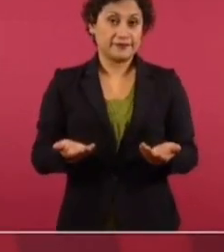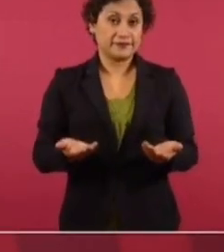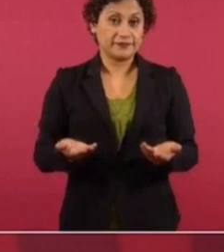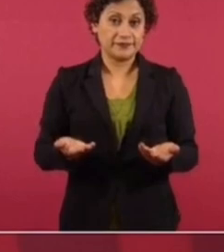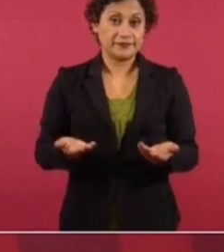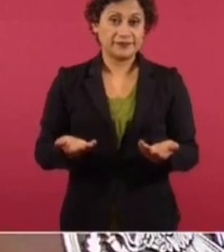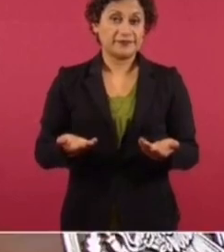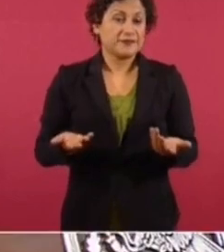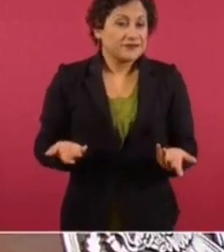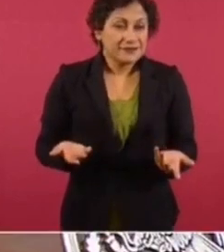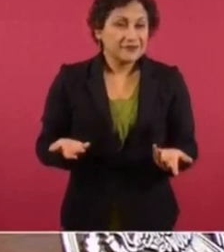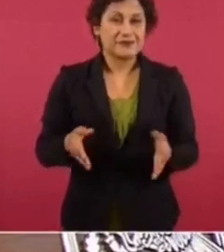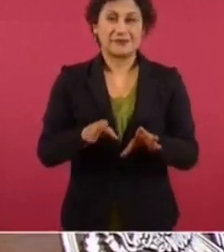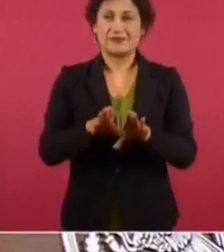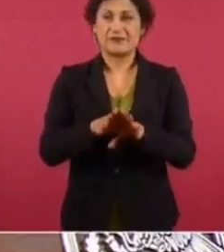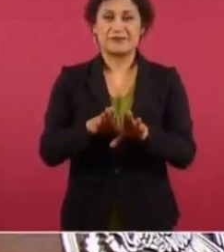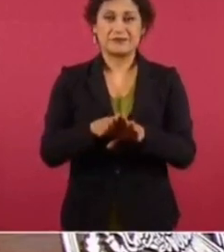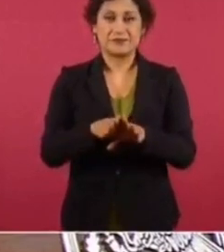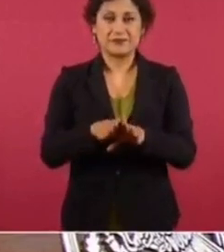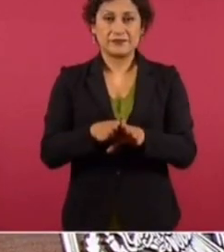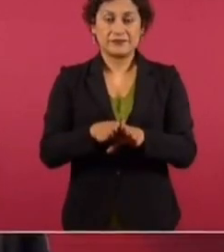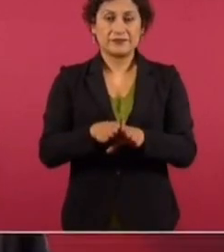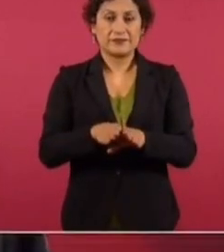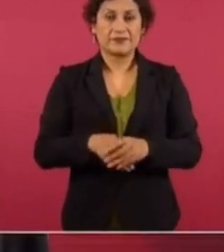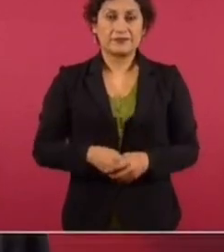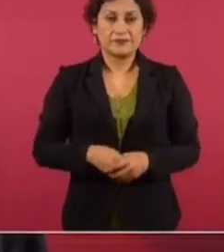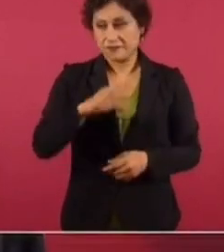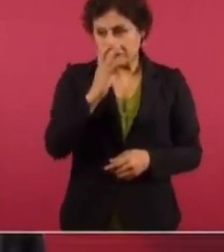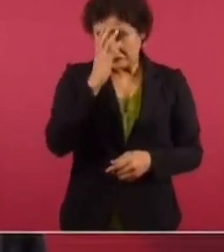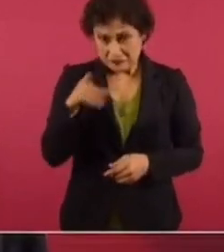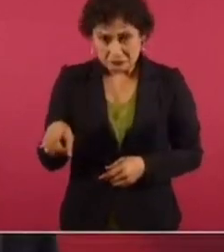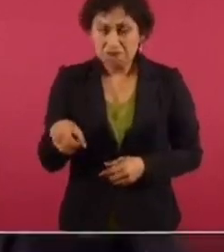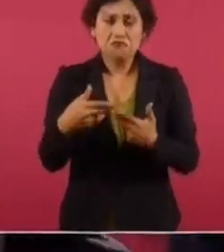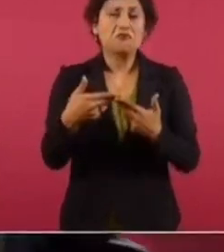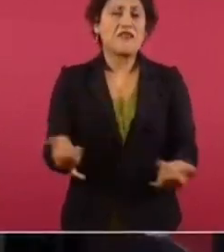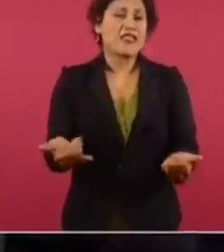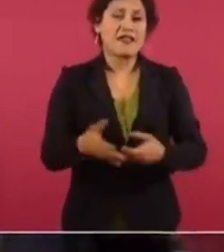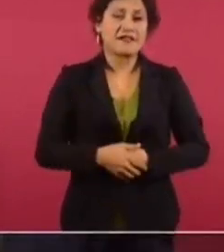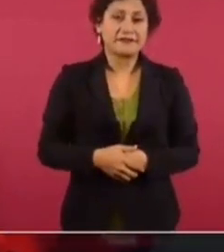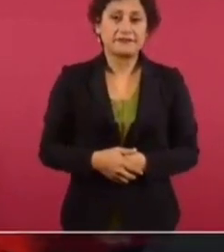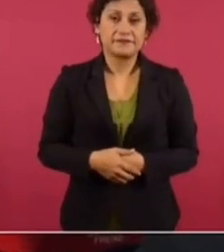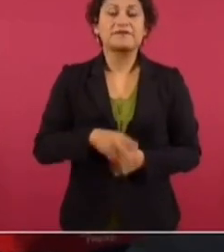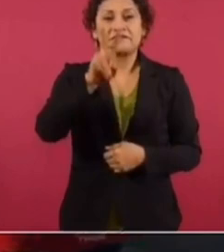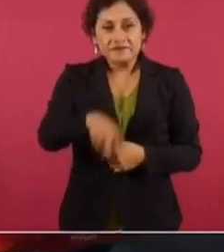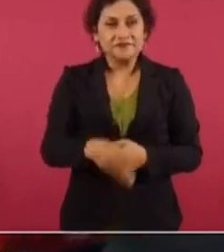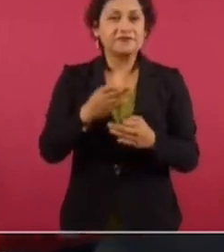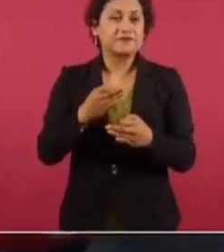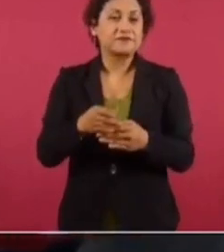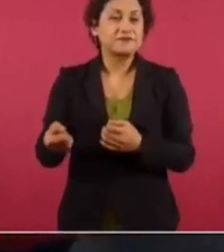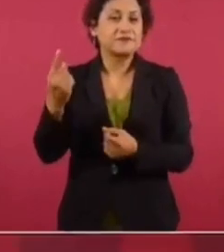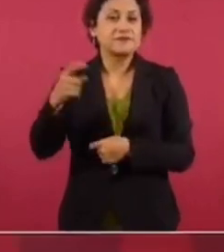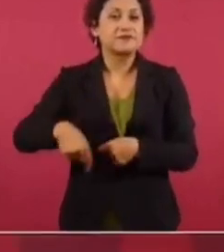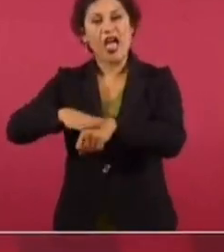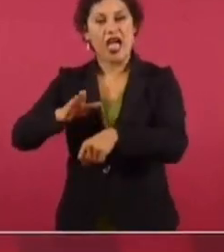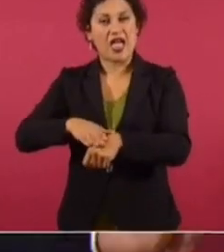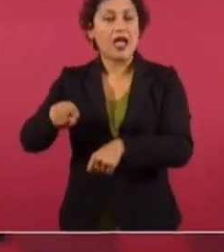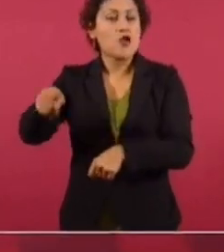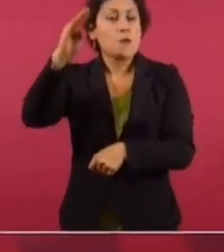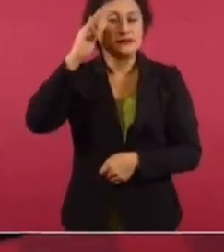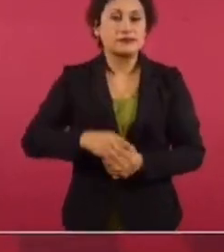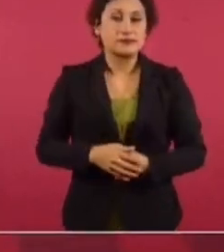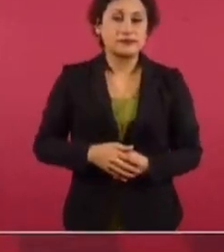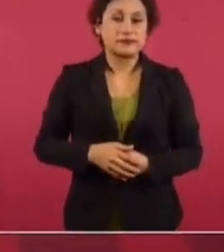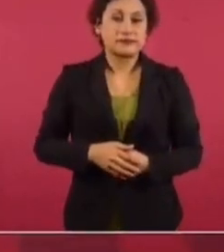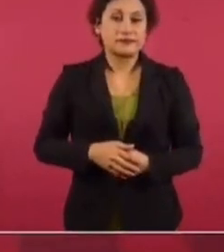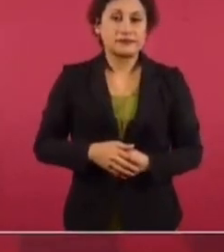nada de qué avergonzarse. Estos hicieron un escándalo pensando que